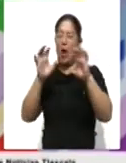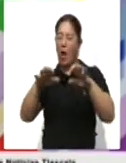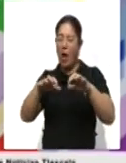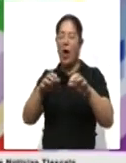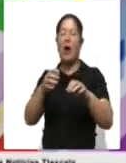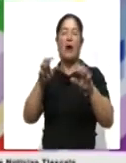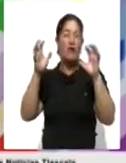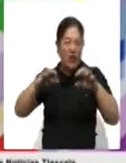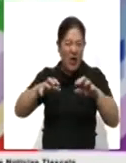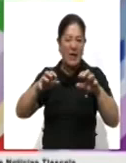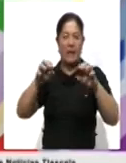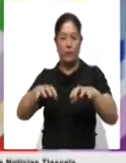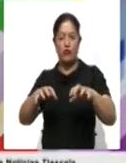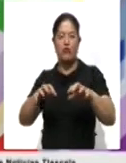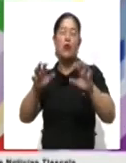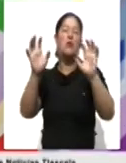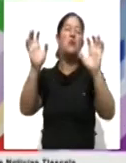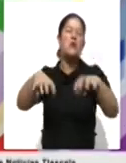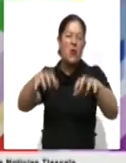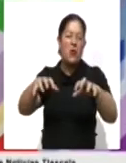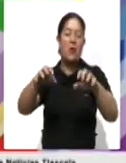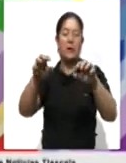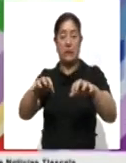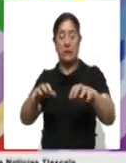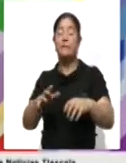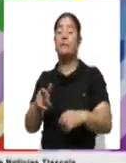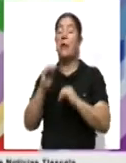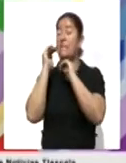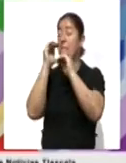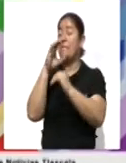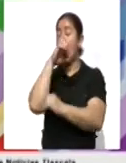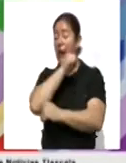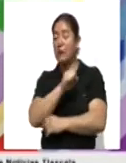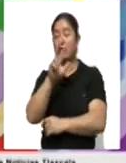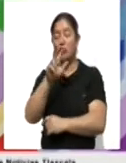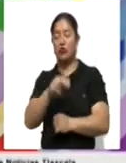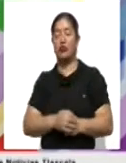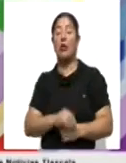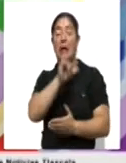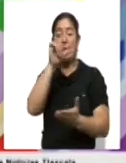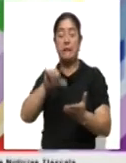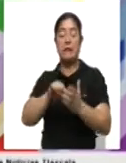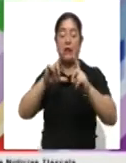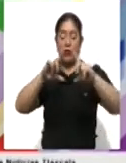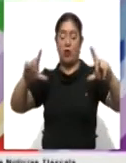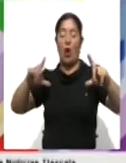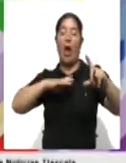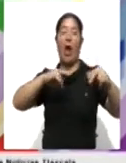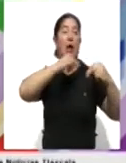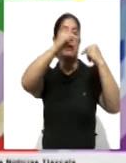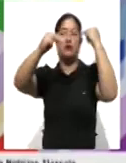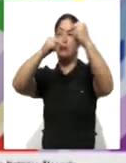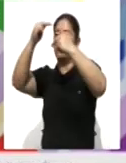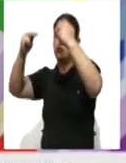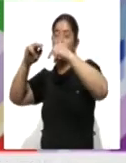máxima será de 18 grados. El centro de la entidad presenta cielo nublado con lluvias. El termómetro alcanzará